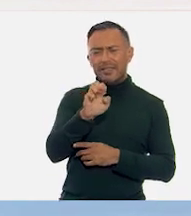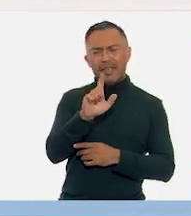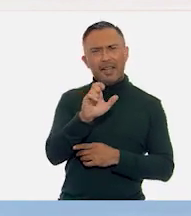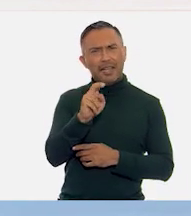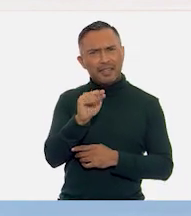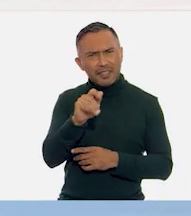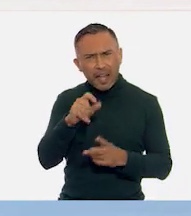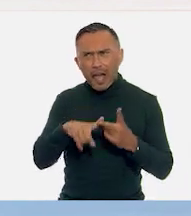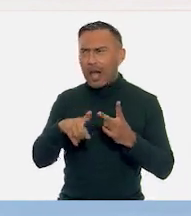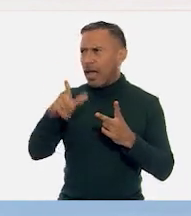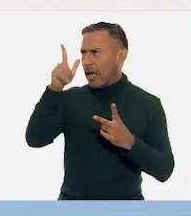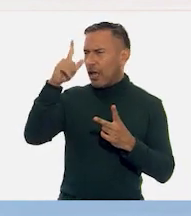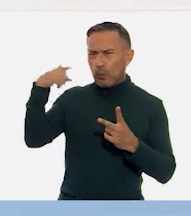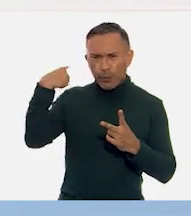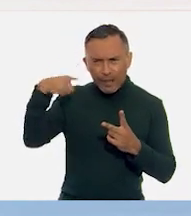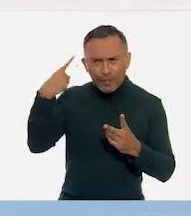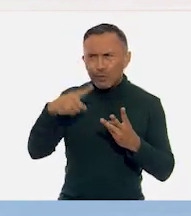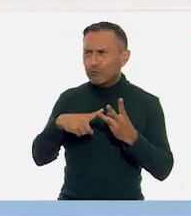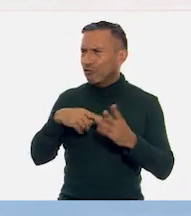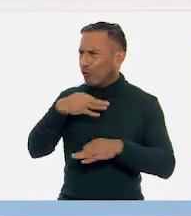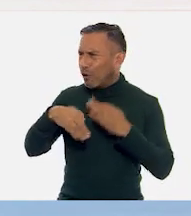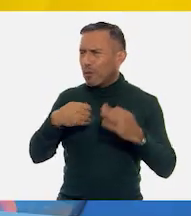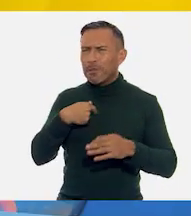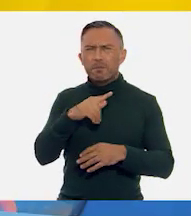tía Lenita y hasta a mi abuelita también.